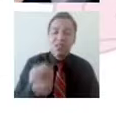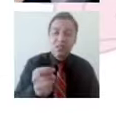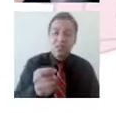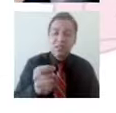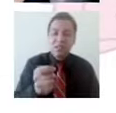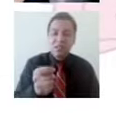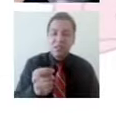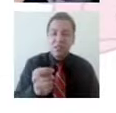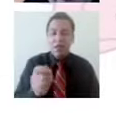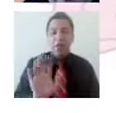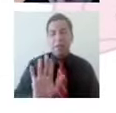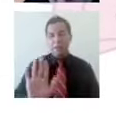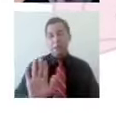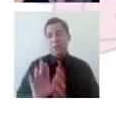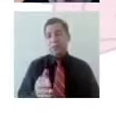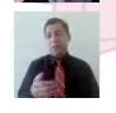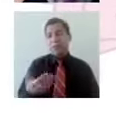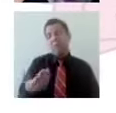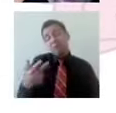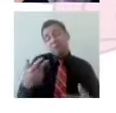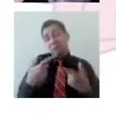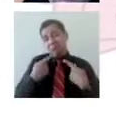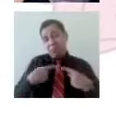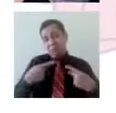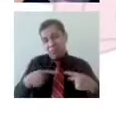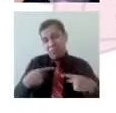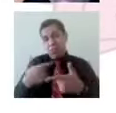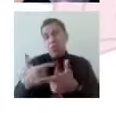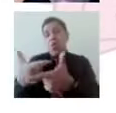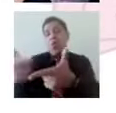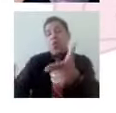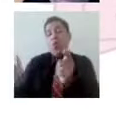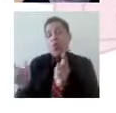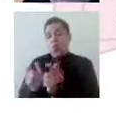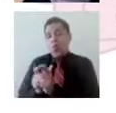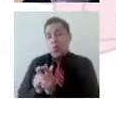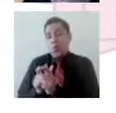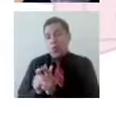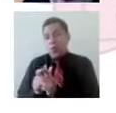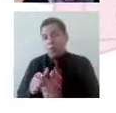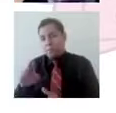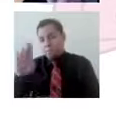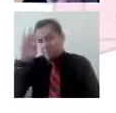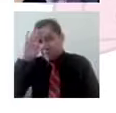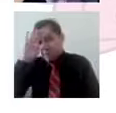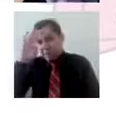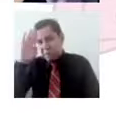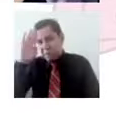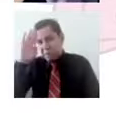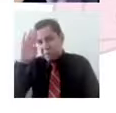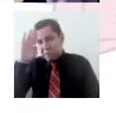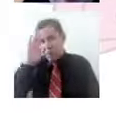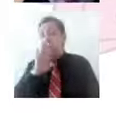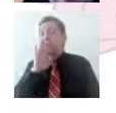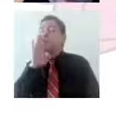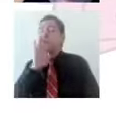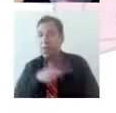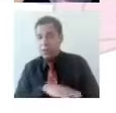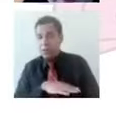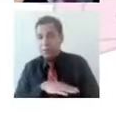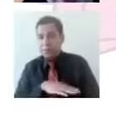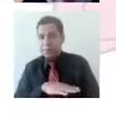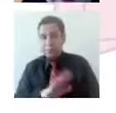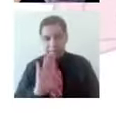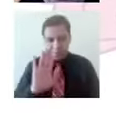que está sumamente estigmatizado. El hecho de tener un vínculo biológico, no necesariamente